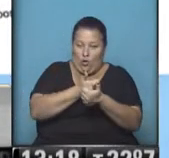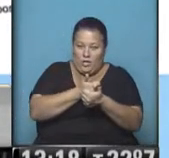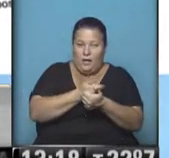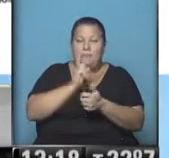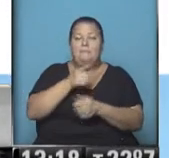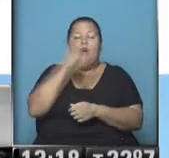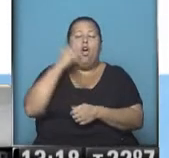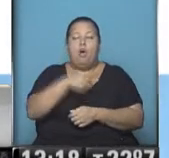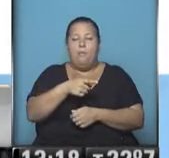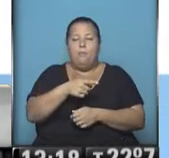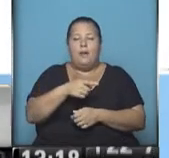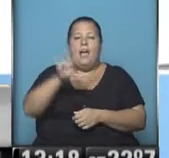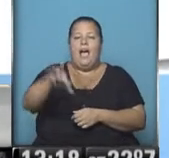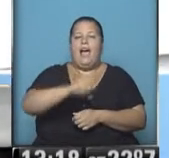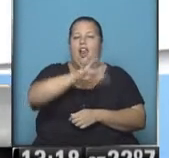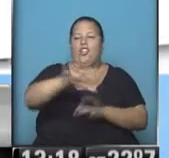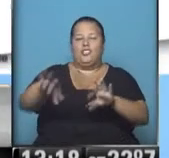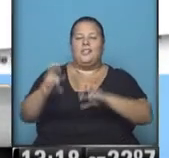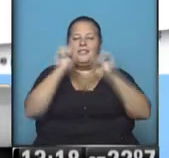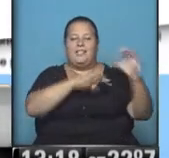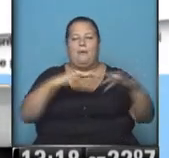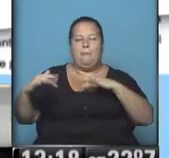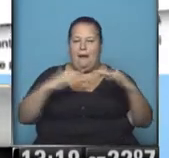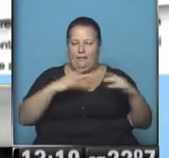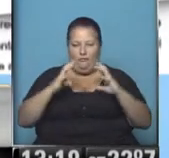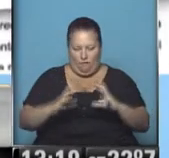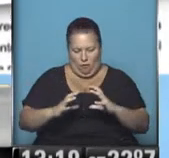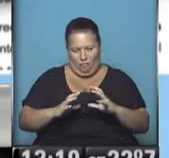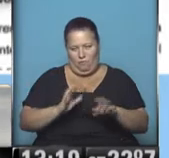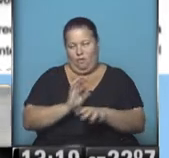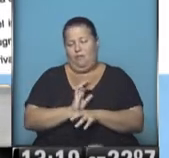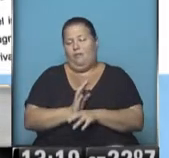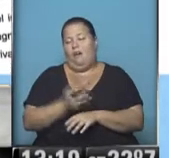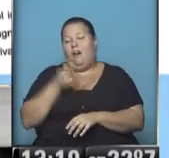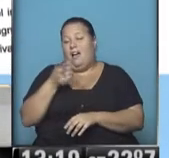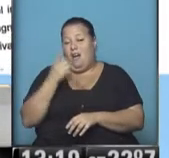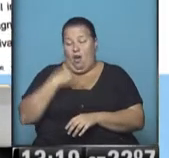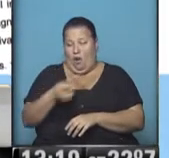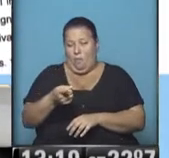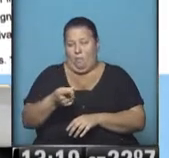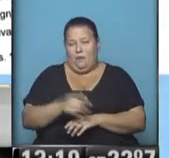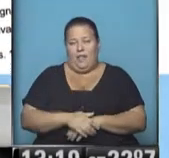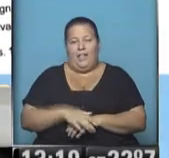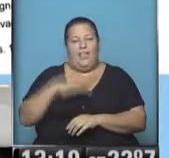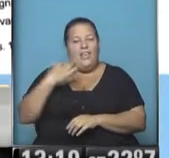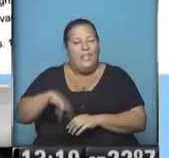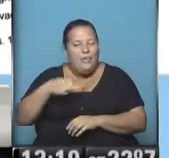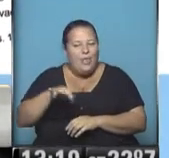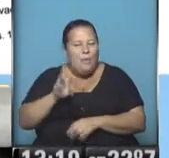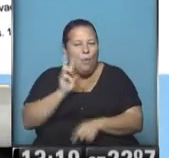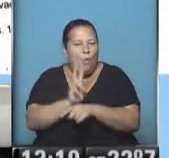era la persona que levantaba a los chicos y los llevaba a los partidos de fútbol. Es decir, era la persona que debía